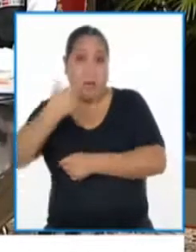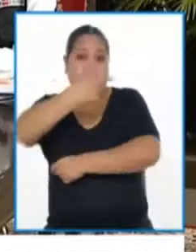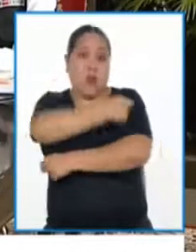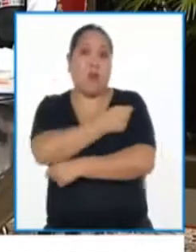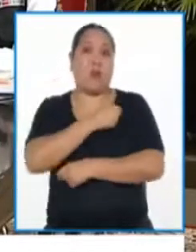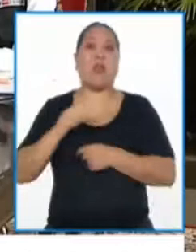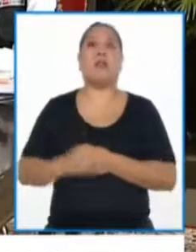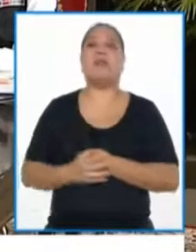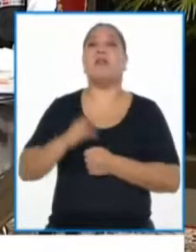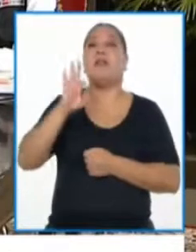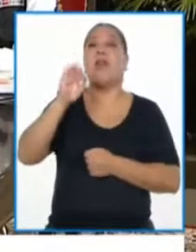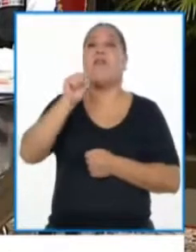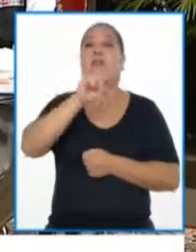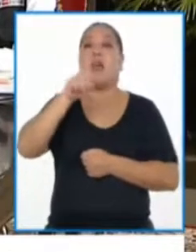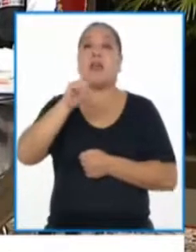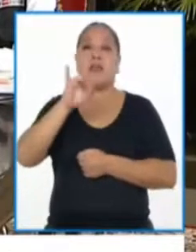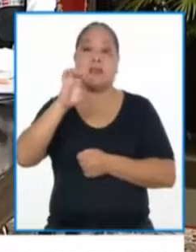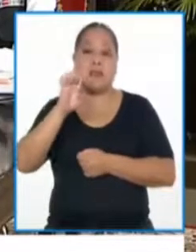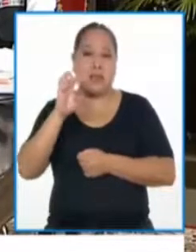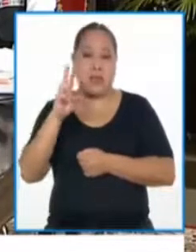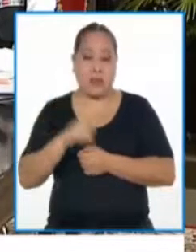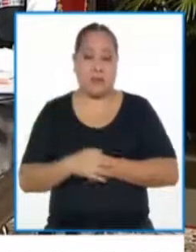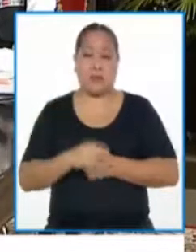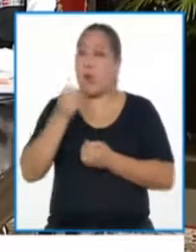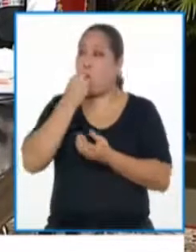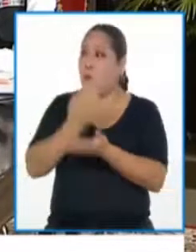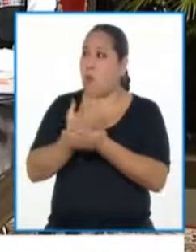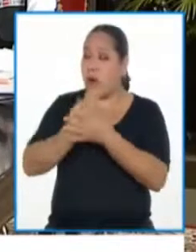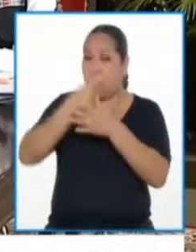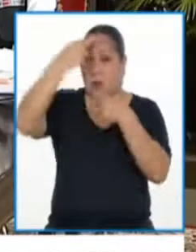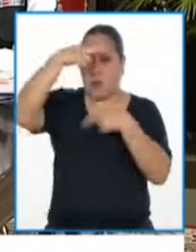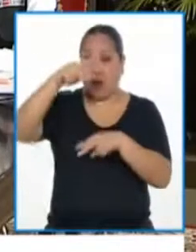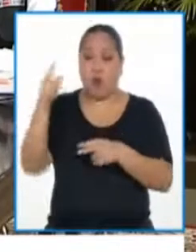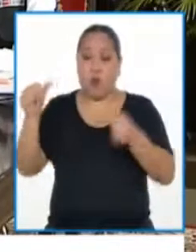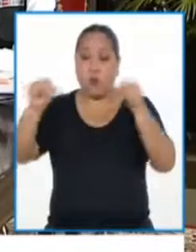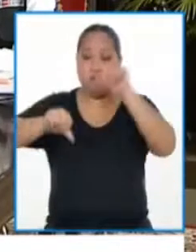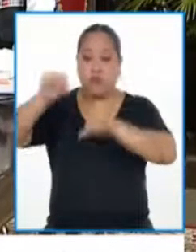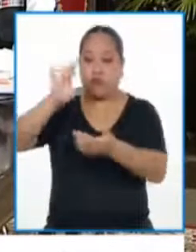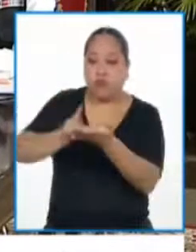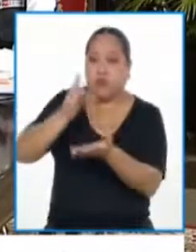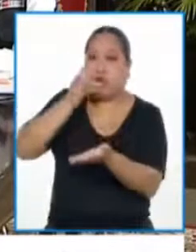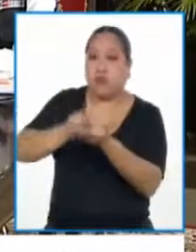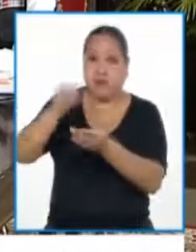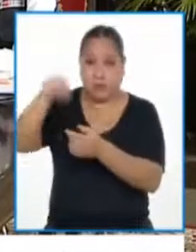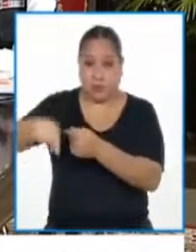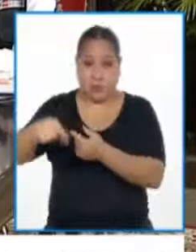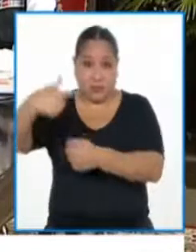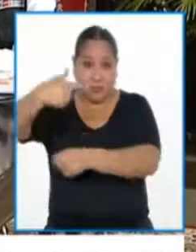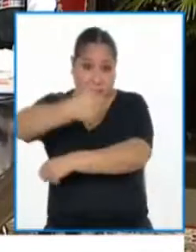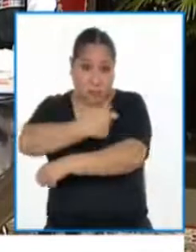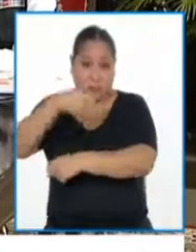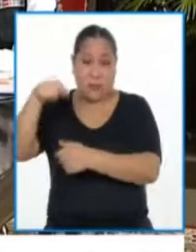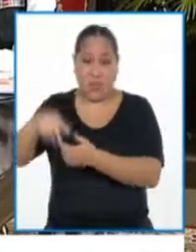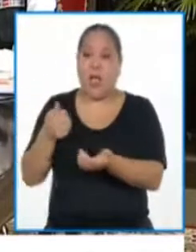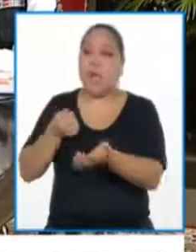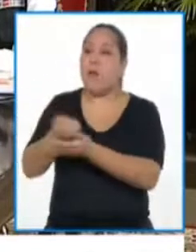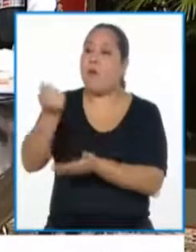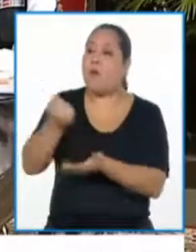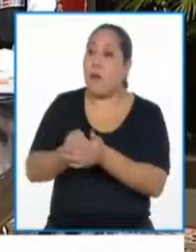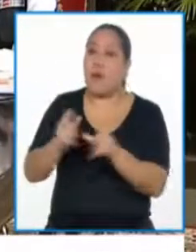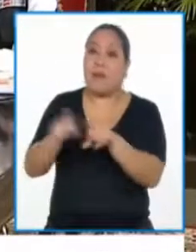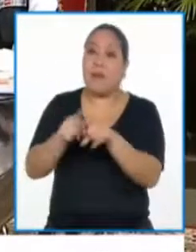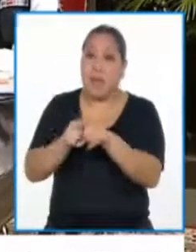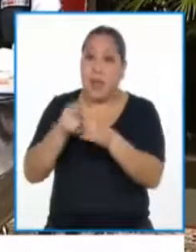Hemos recibido una buena noticia de parte de uno de los laboratorios con los que hemos contratado también la adquisición de